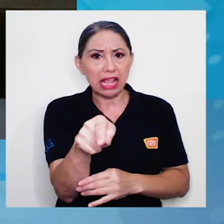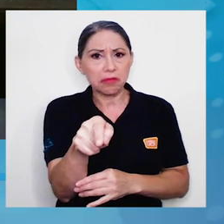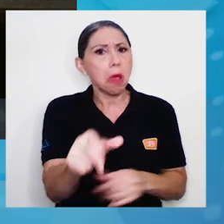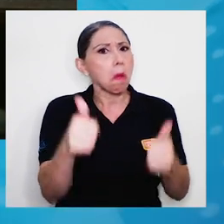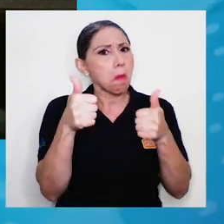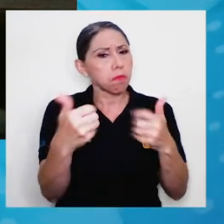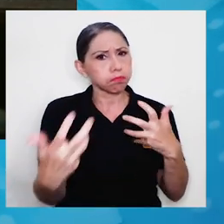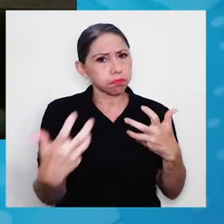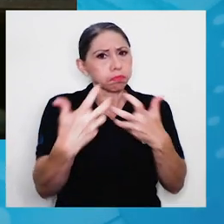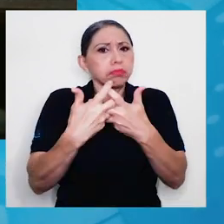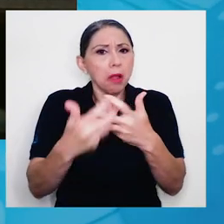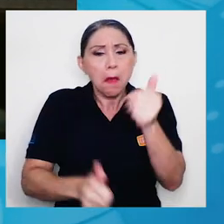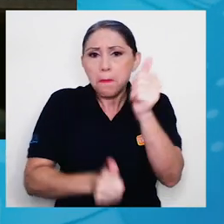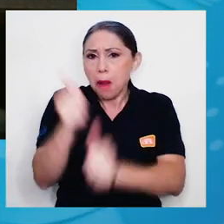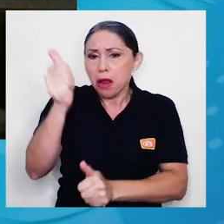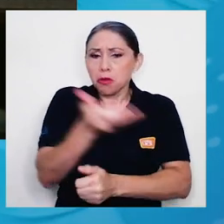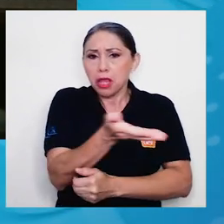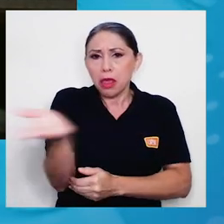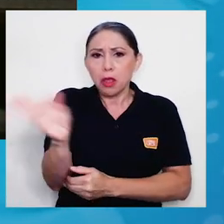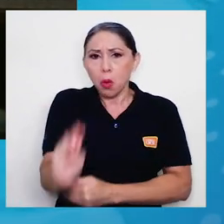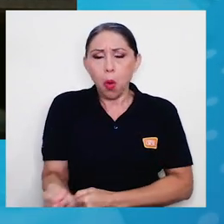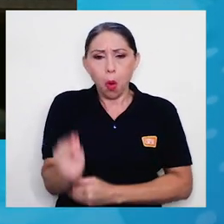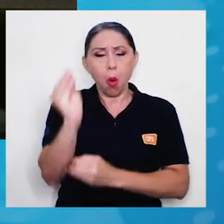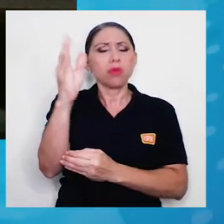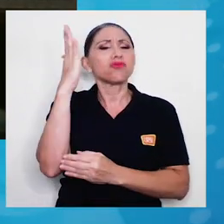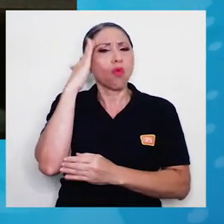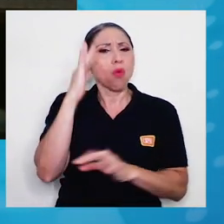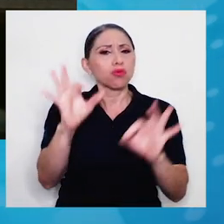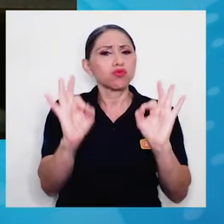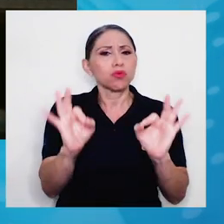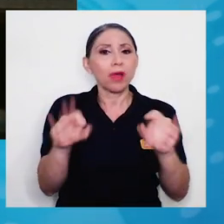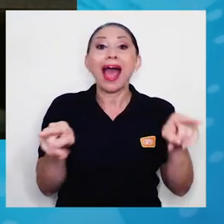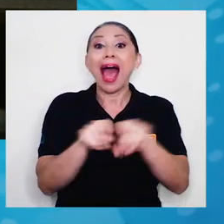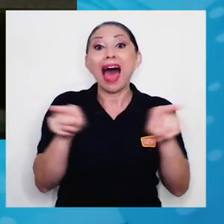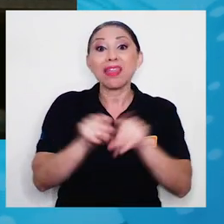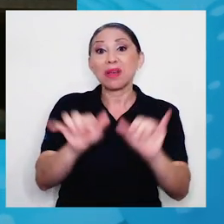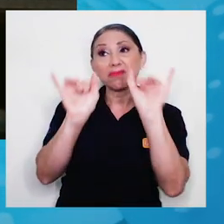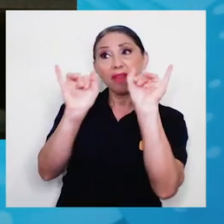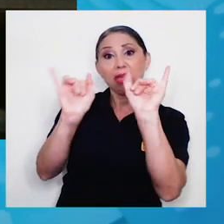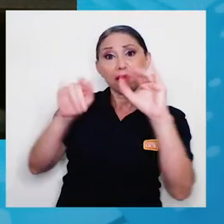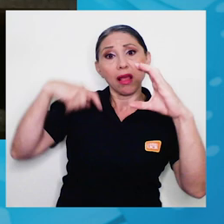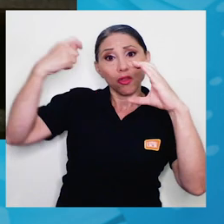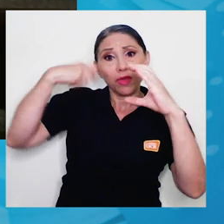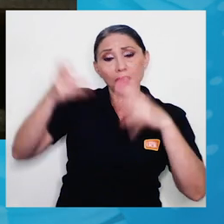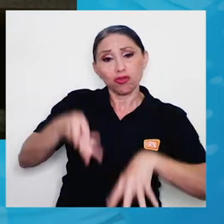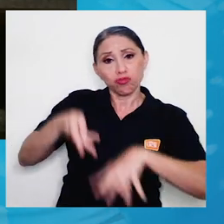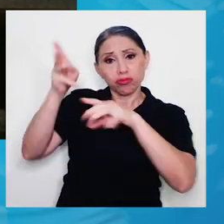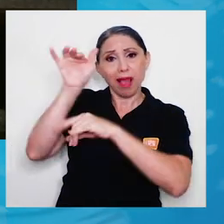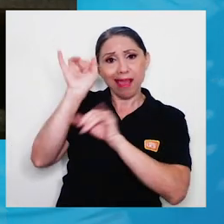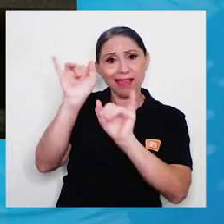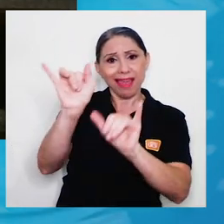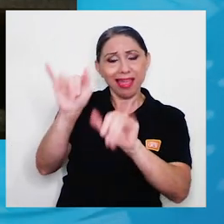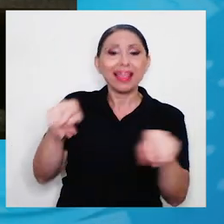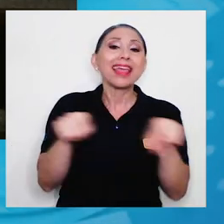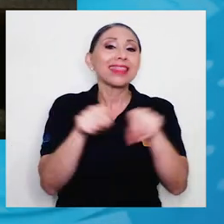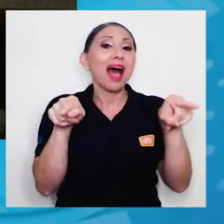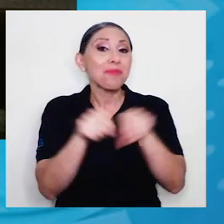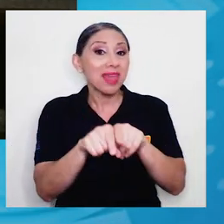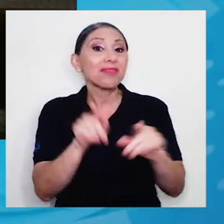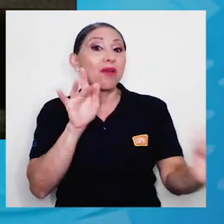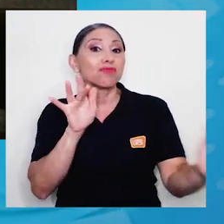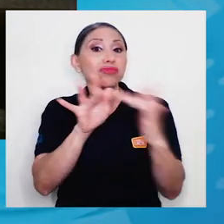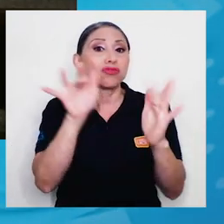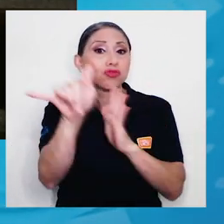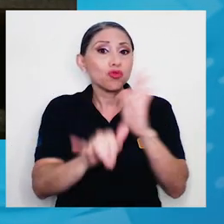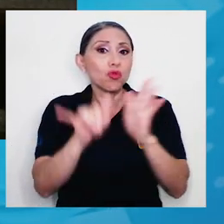amigable que la mayoría de los jóvenes y las jóvenes conocen. Además, los videos van a quedar grabados y van a quedar grabados en el canal de YouTube.